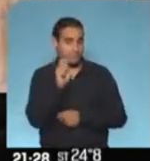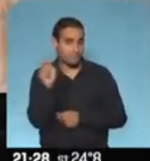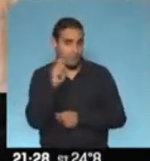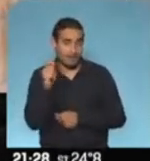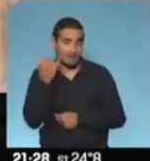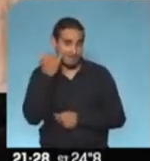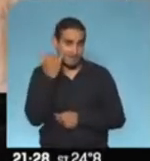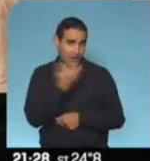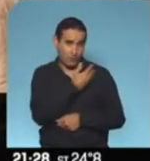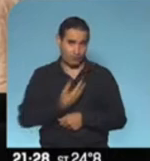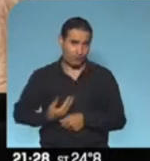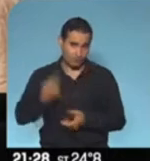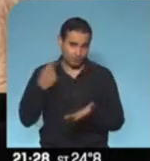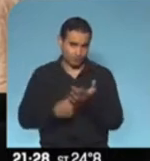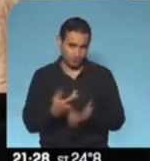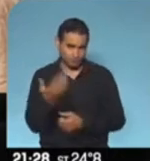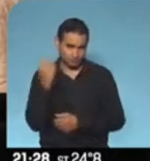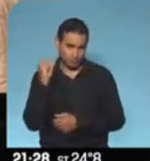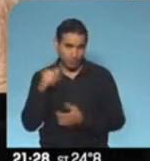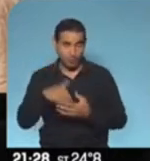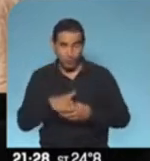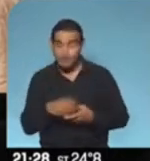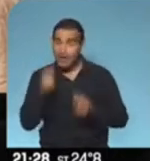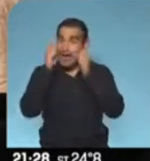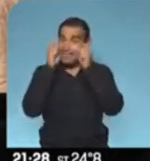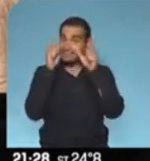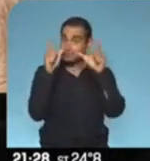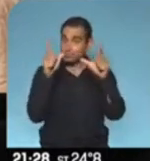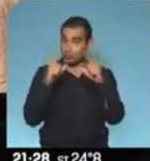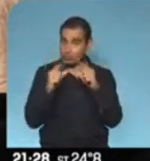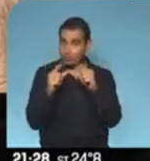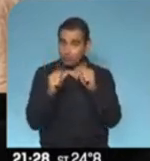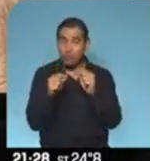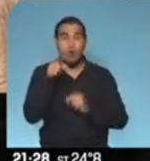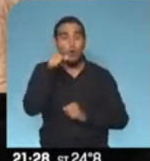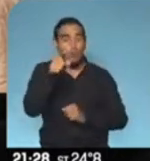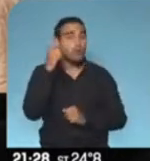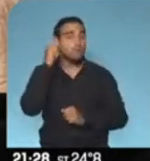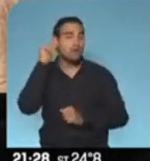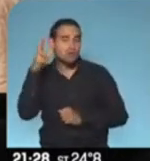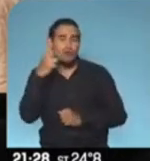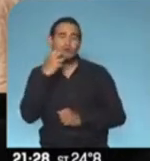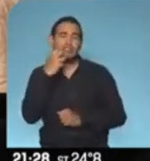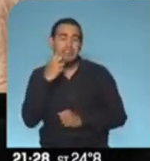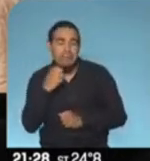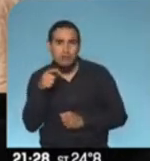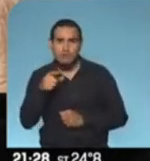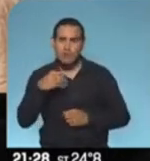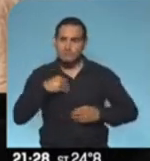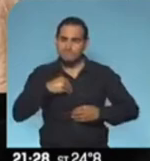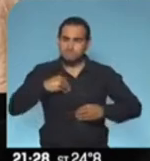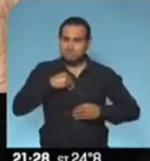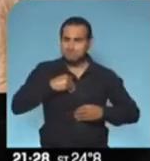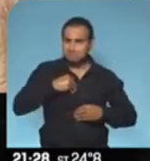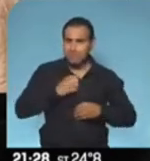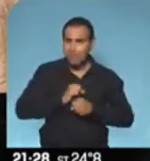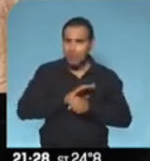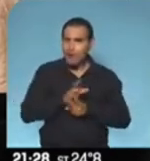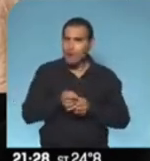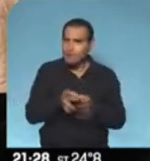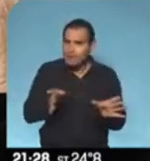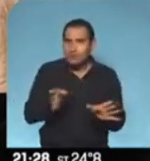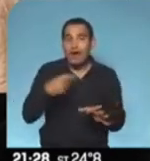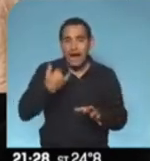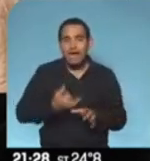del gobierno de hace algunos días atrás. Atención con este número. Si sos adulto mayor y tenés síntomas de coronavirus, tienen un número